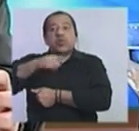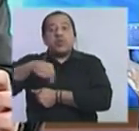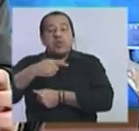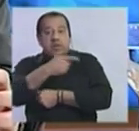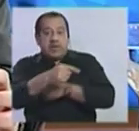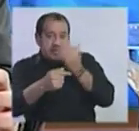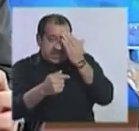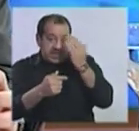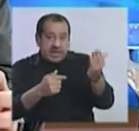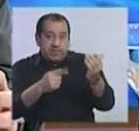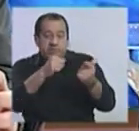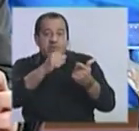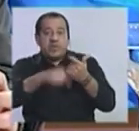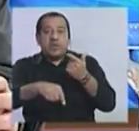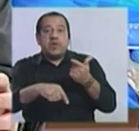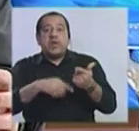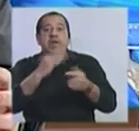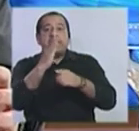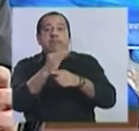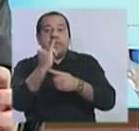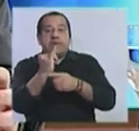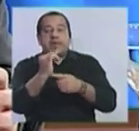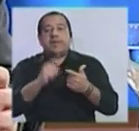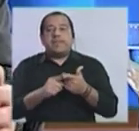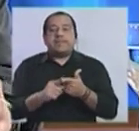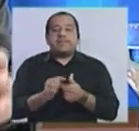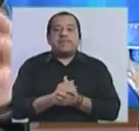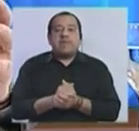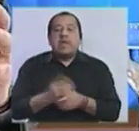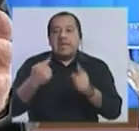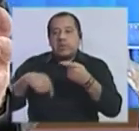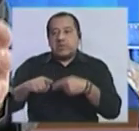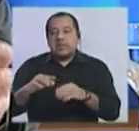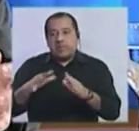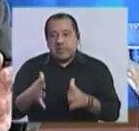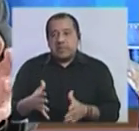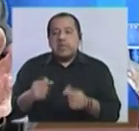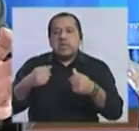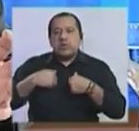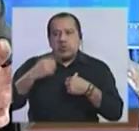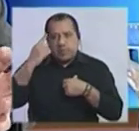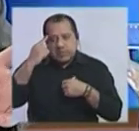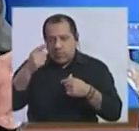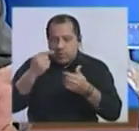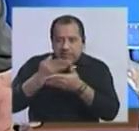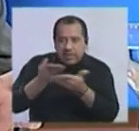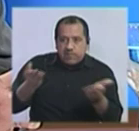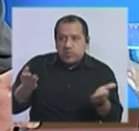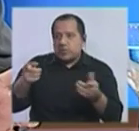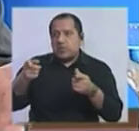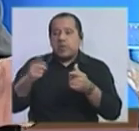Independiente y del Frente Amplio. Entonces, si nosotros miramos los bloques tradicionales,